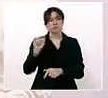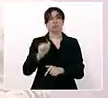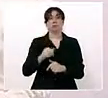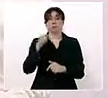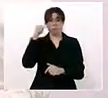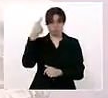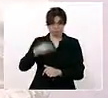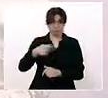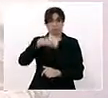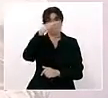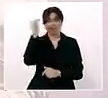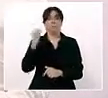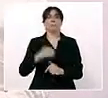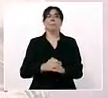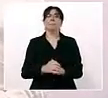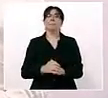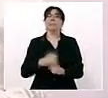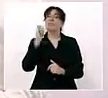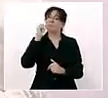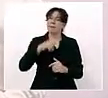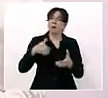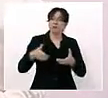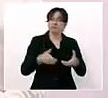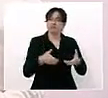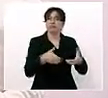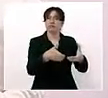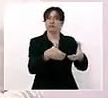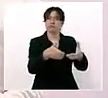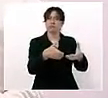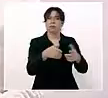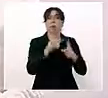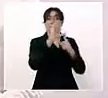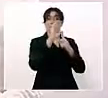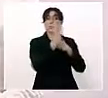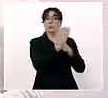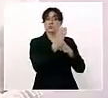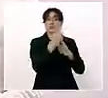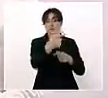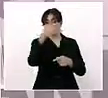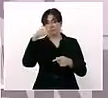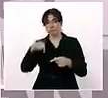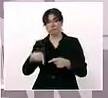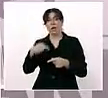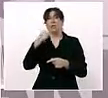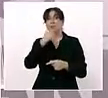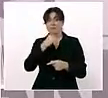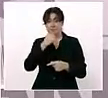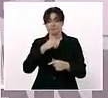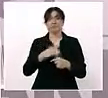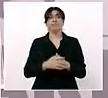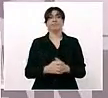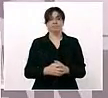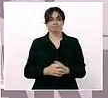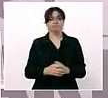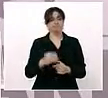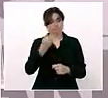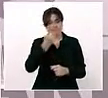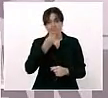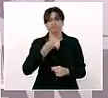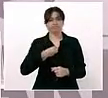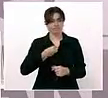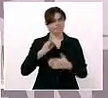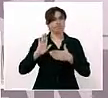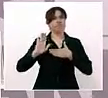la autopista de Compostela a Tepic, que es un compromiso,